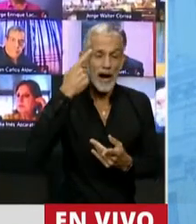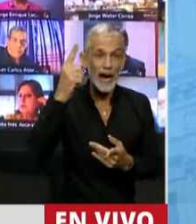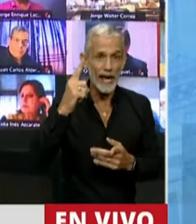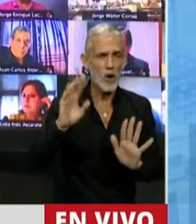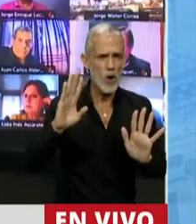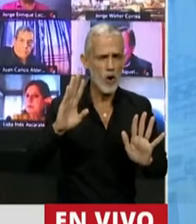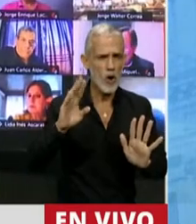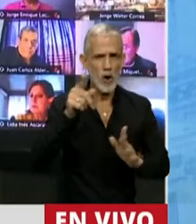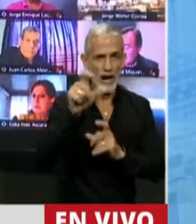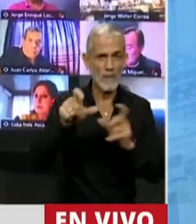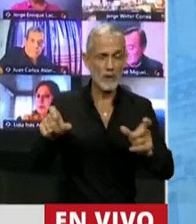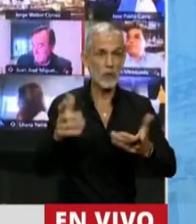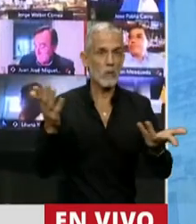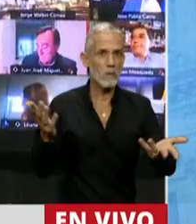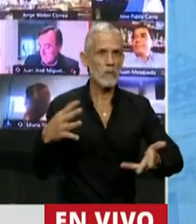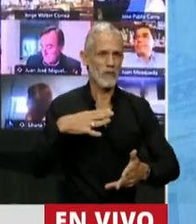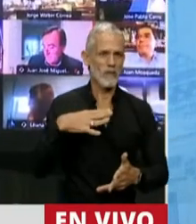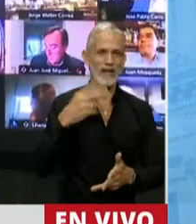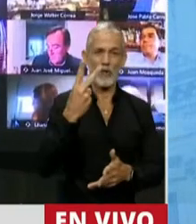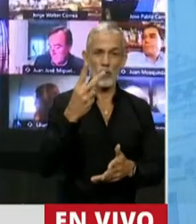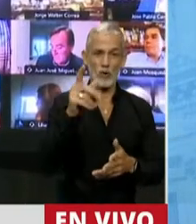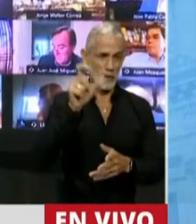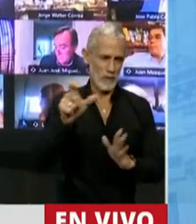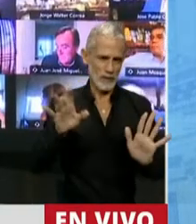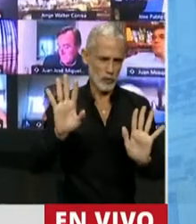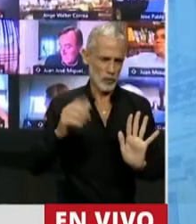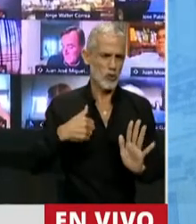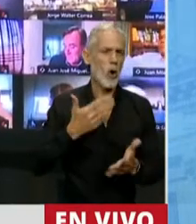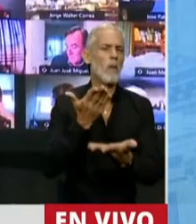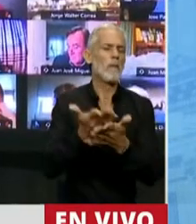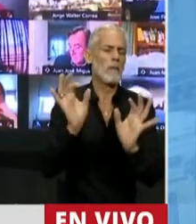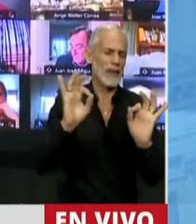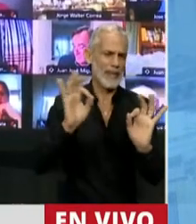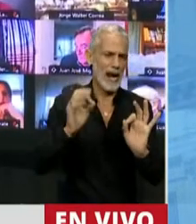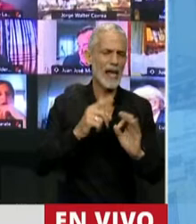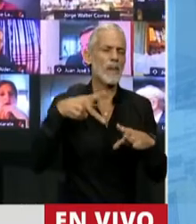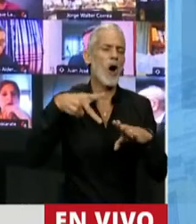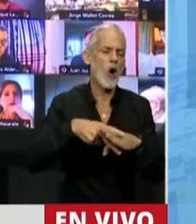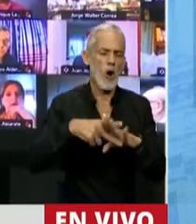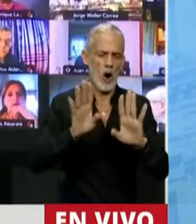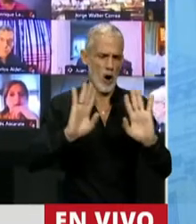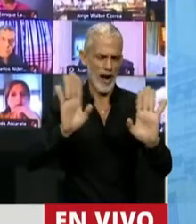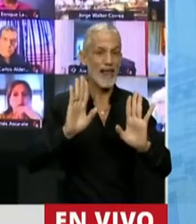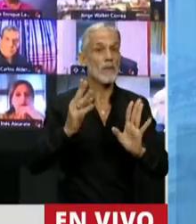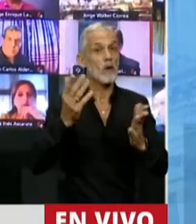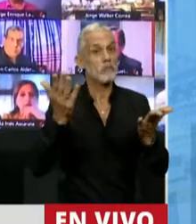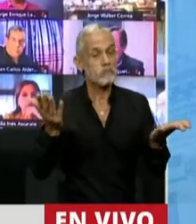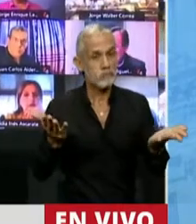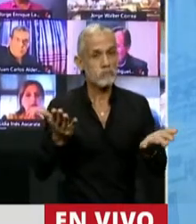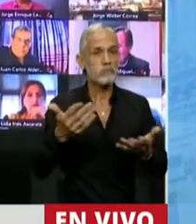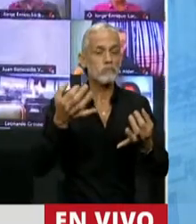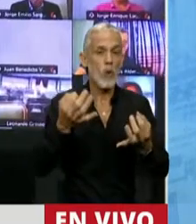la buena fe, entiendo que quedan dos oradores, yo no voy a pedir una moción de orden para hacer un cuarto intermedio, pero sería bueno,